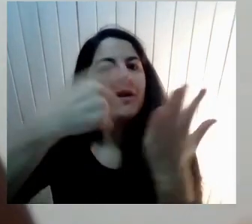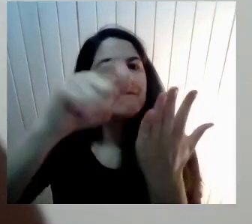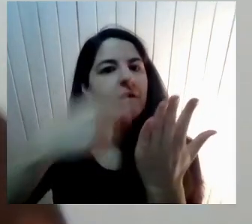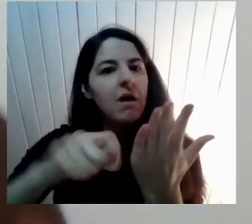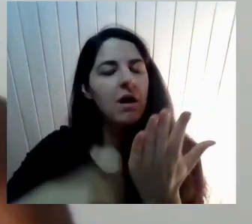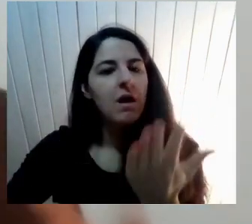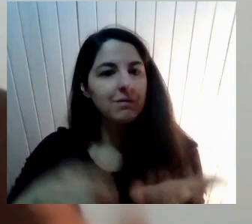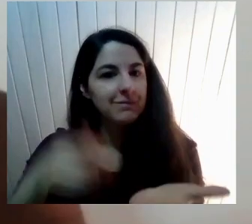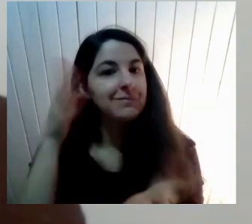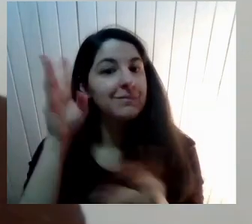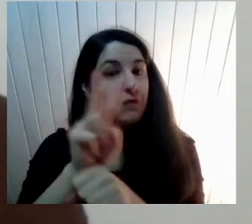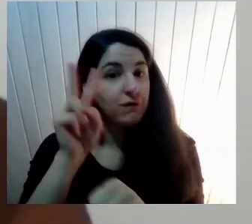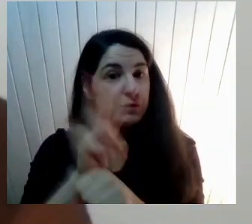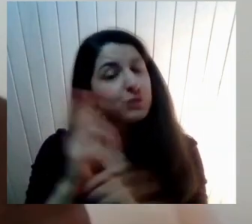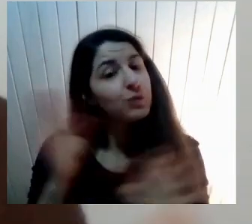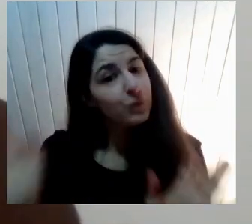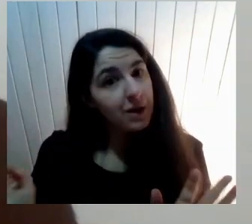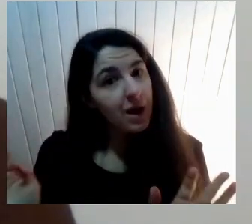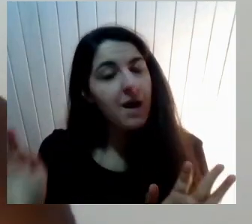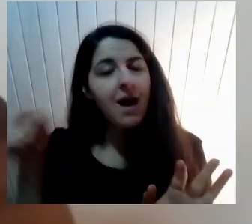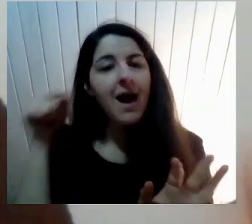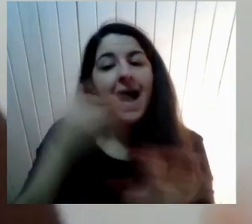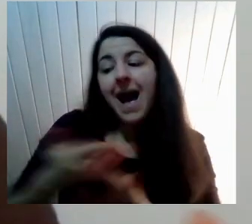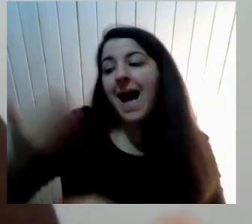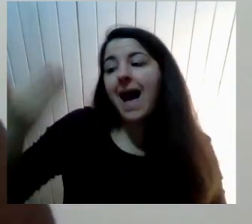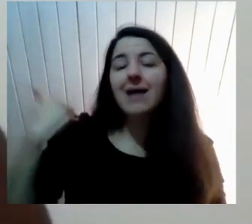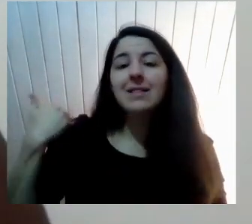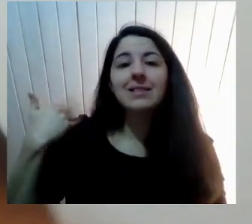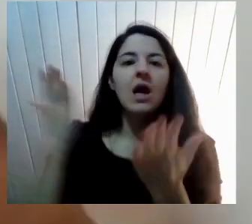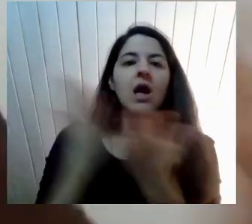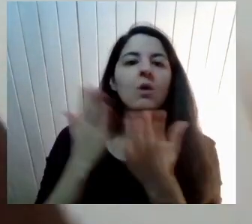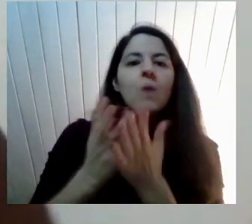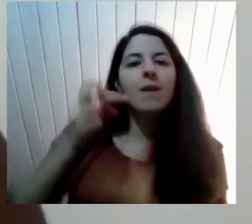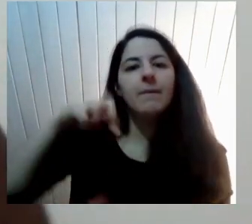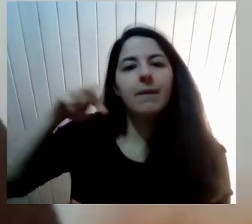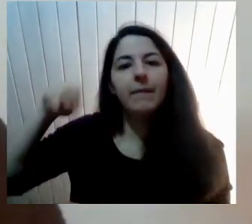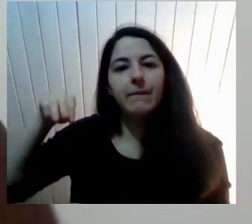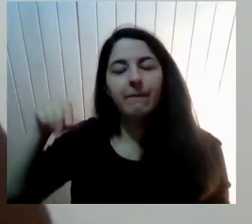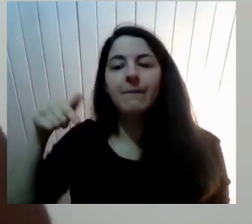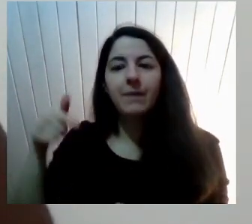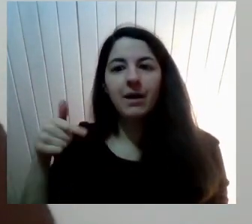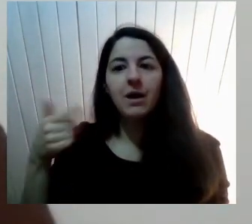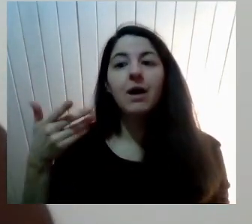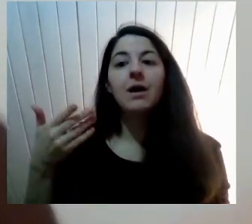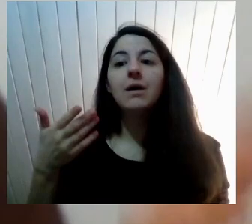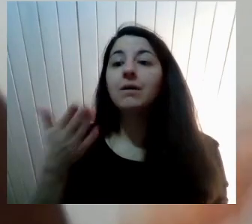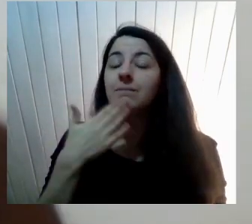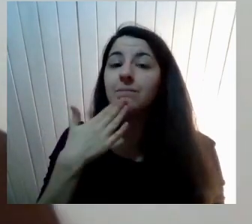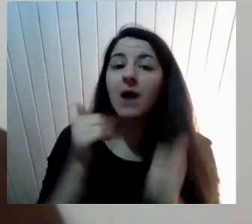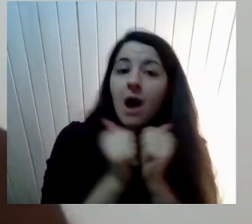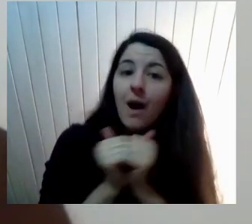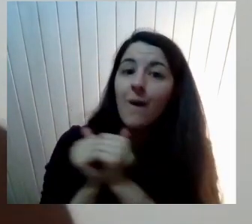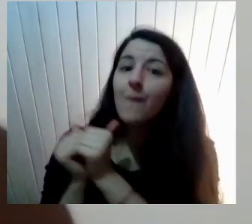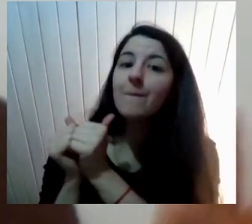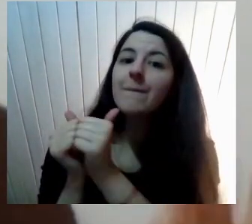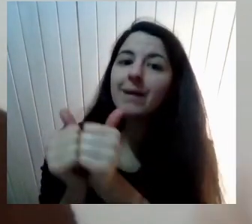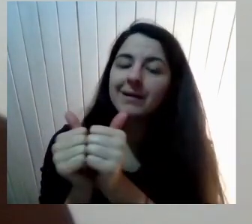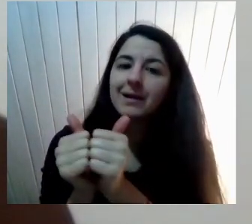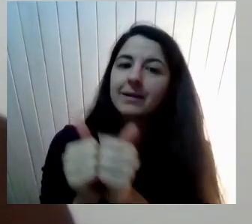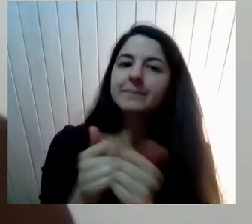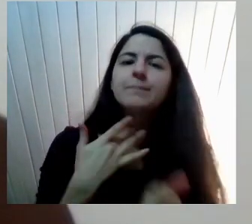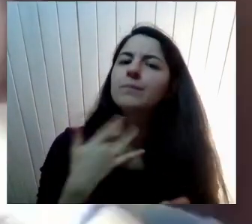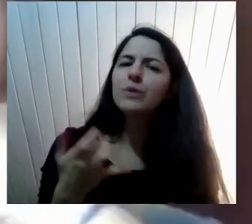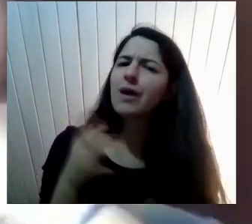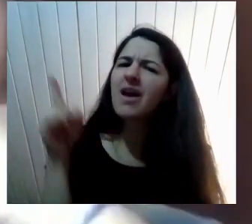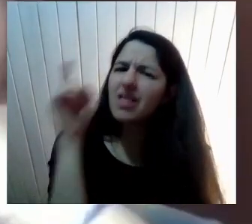A hacer lo que se llamaba Ante escuela Para padres Para madres ¿Cierto? Donde se pueda Acompañar este proceso ¿Y por qué es difícil? Porque no